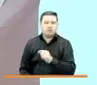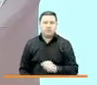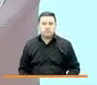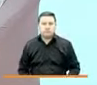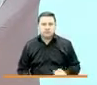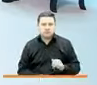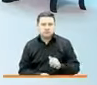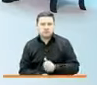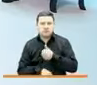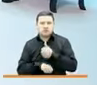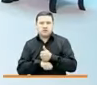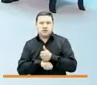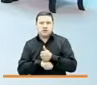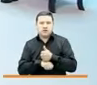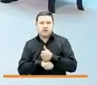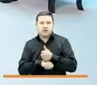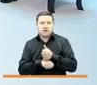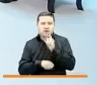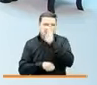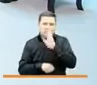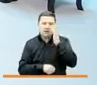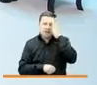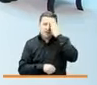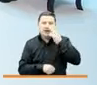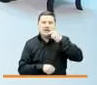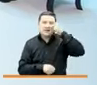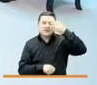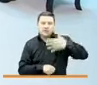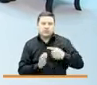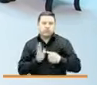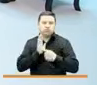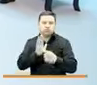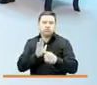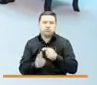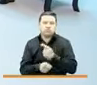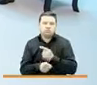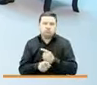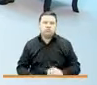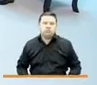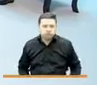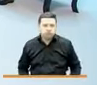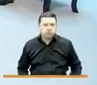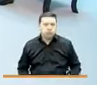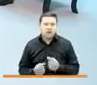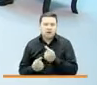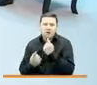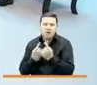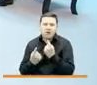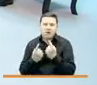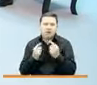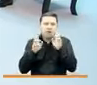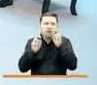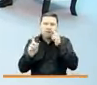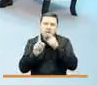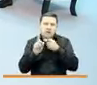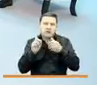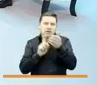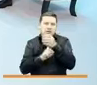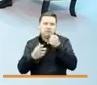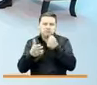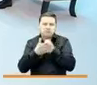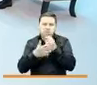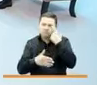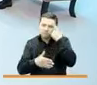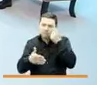director del Centro Nacional de Memoria Histórica. Con ellos estaremos conversando sobre los logros, retos y